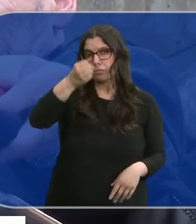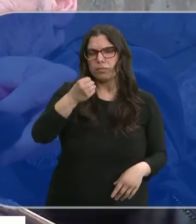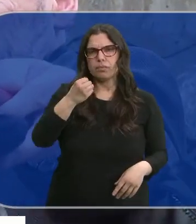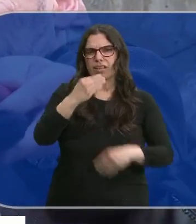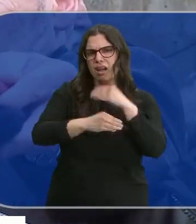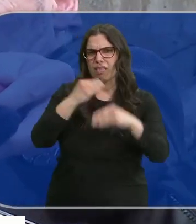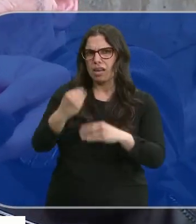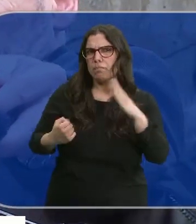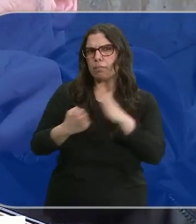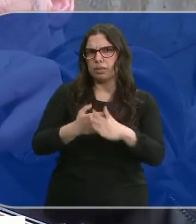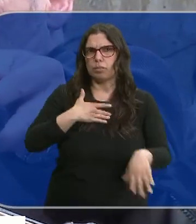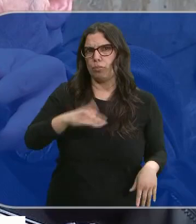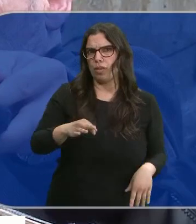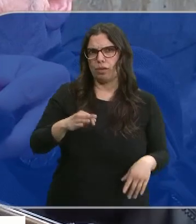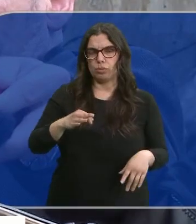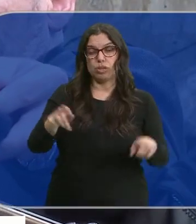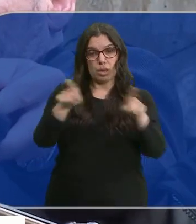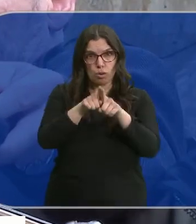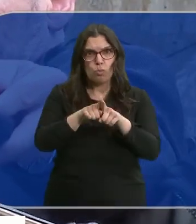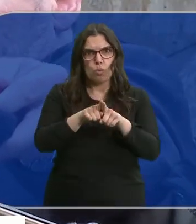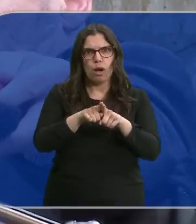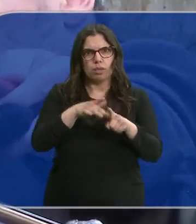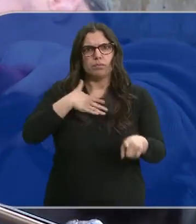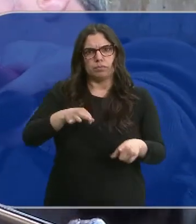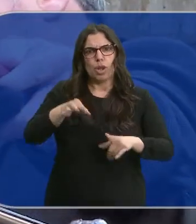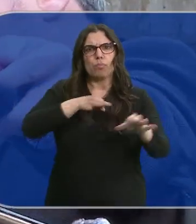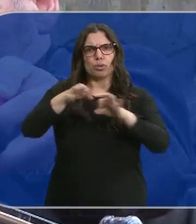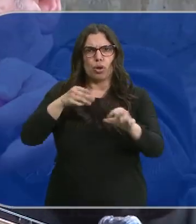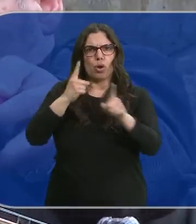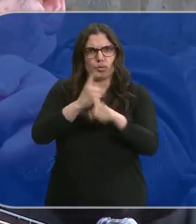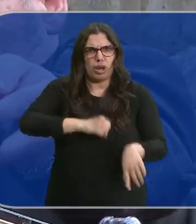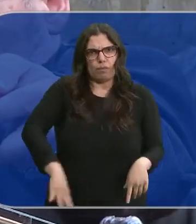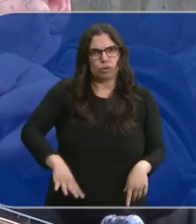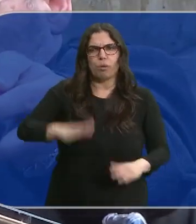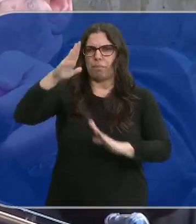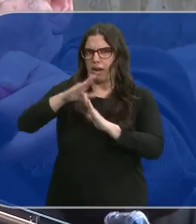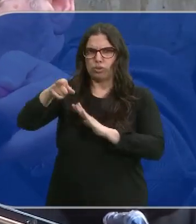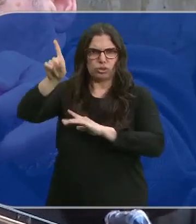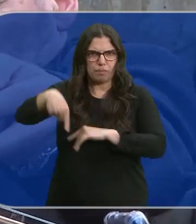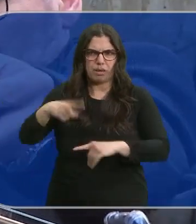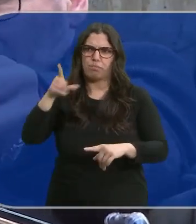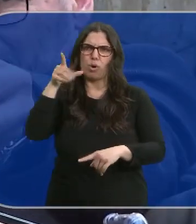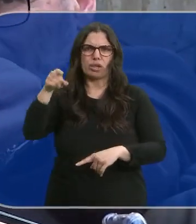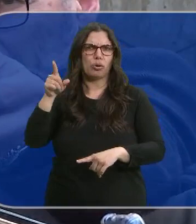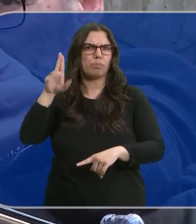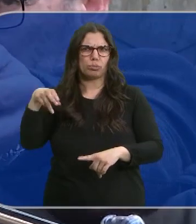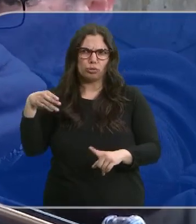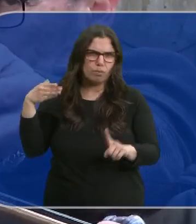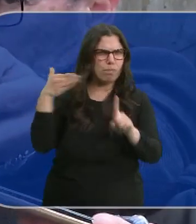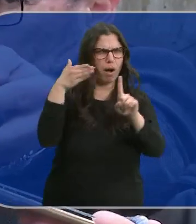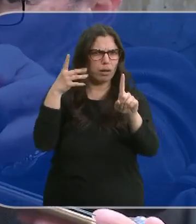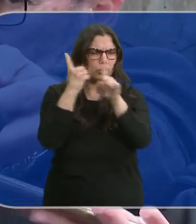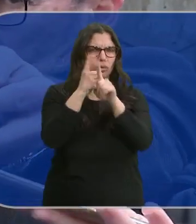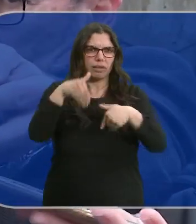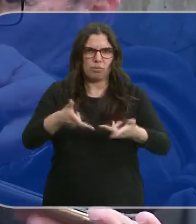cuanto esté en nuestra mano, como ya fuimos capaces de parar el protocolo antiaborto. Y pararemos también este ataque a la democracia y desde